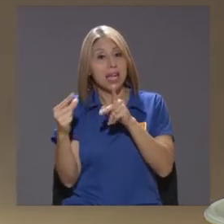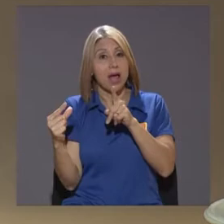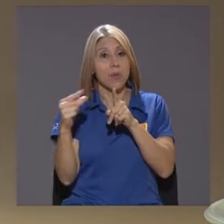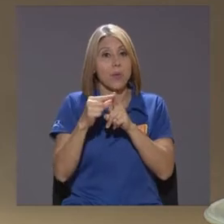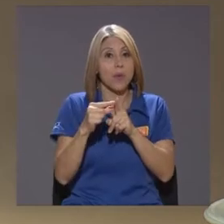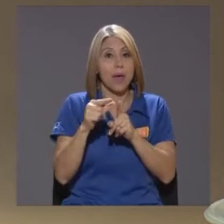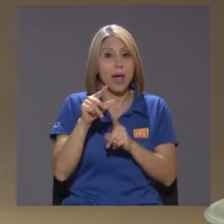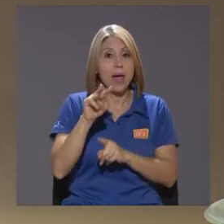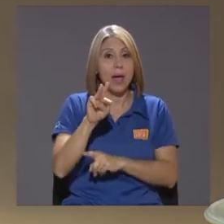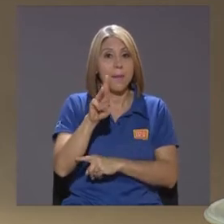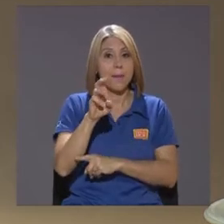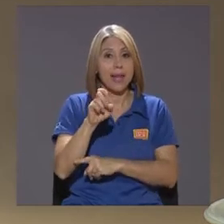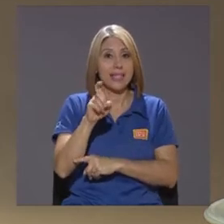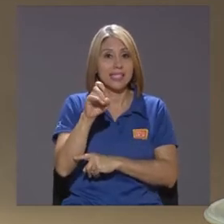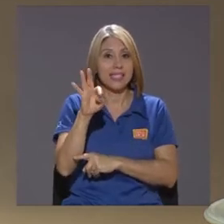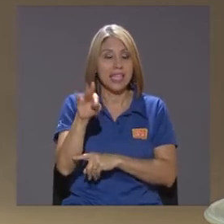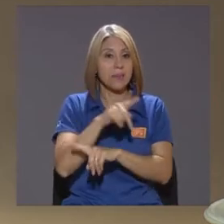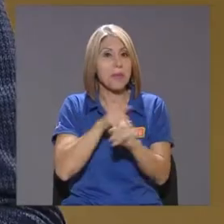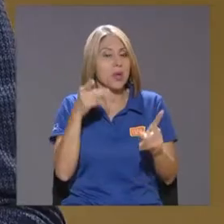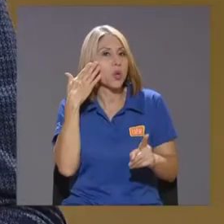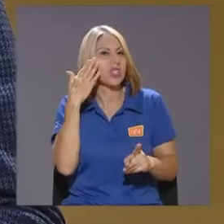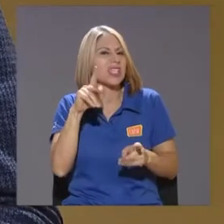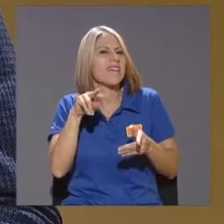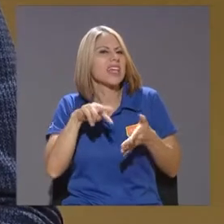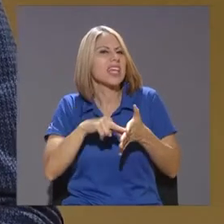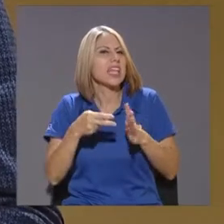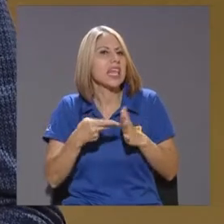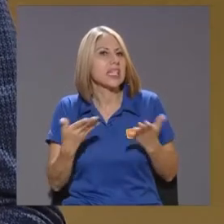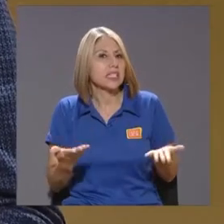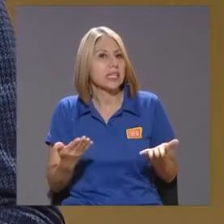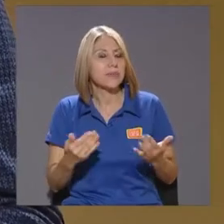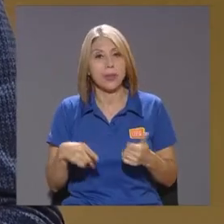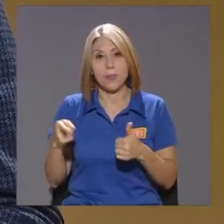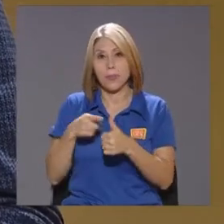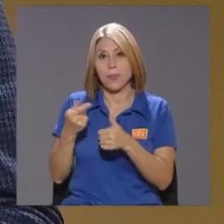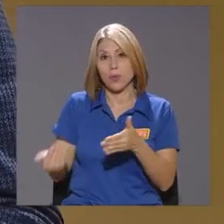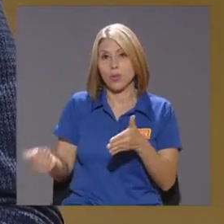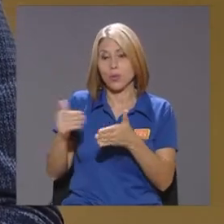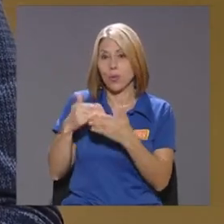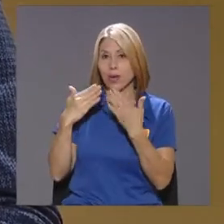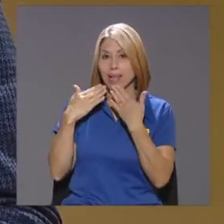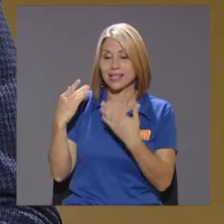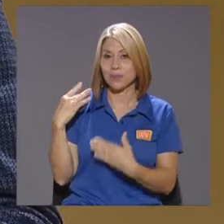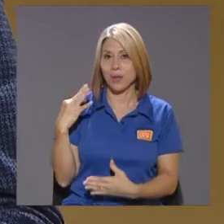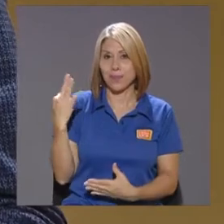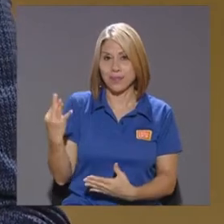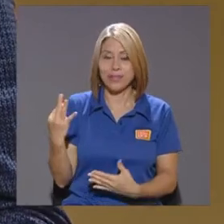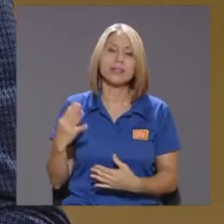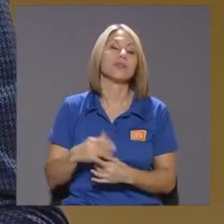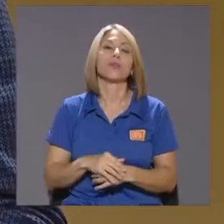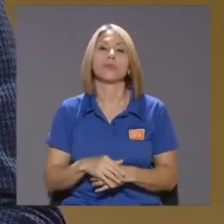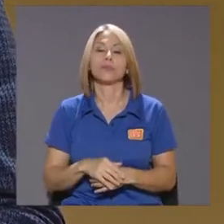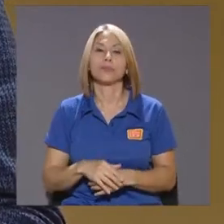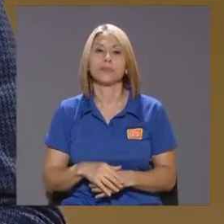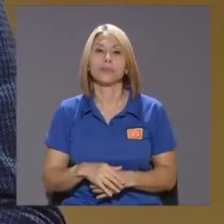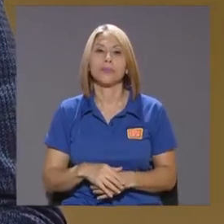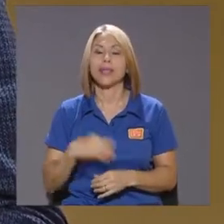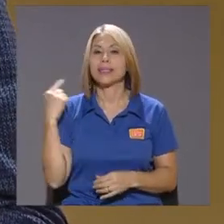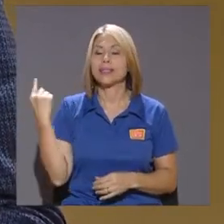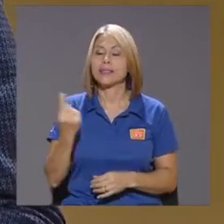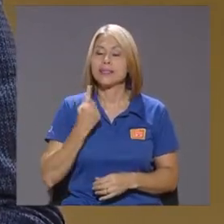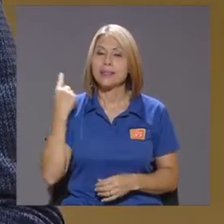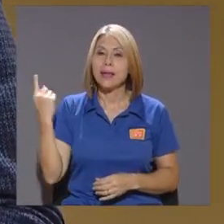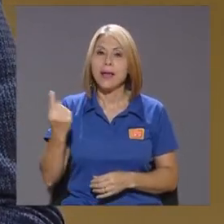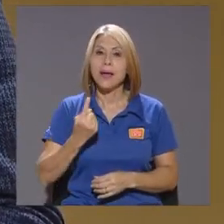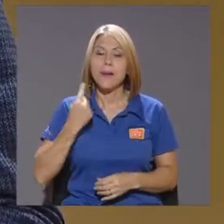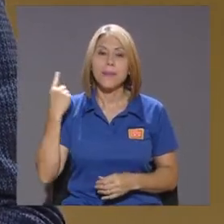se sabe qué quiere decir Bueno, primero que todo, de nuevo muchas gracias por la invitación Siempre es muy